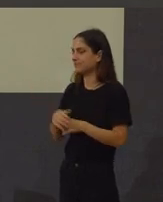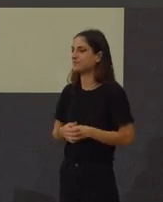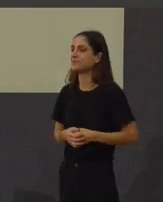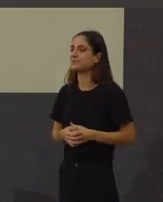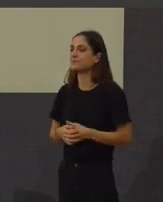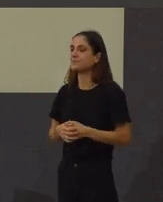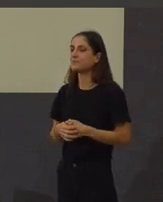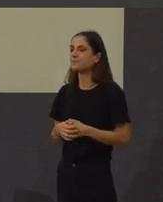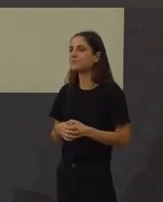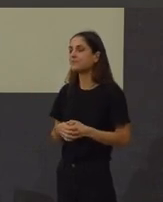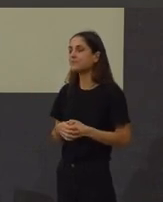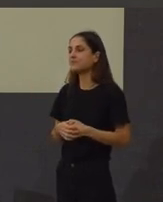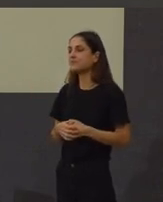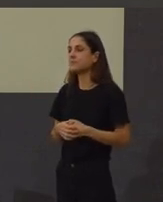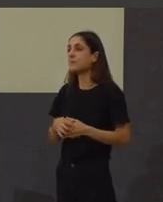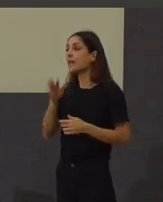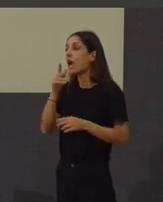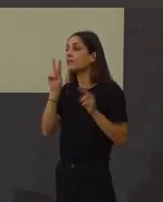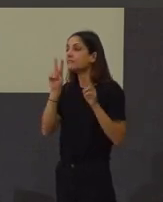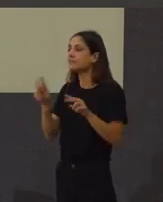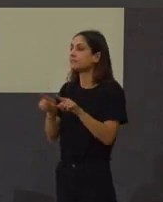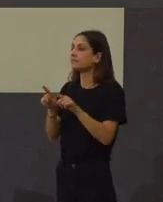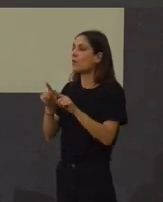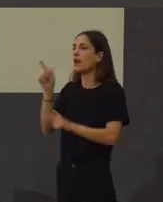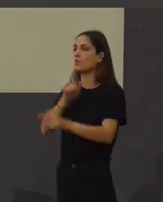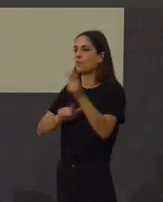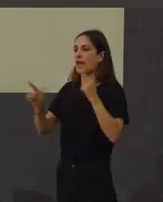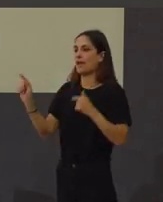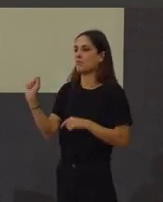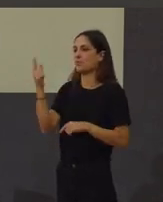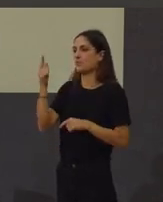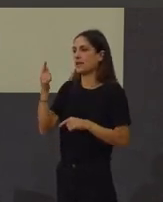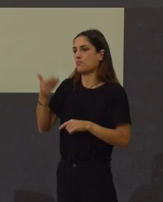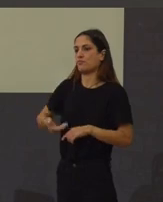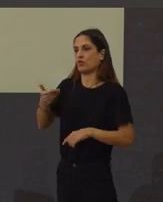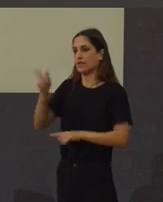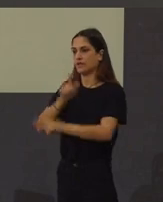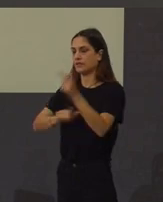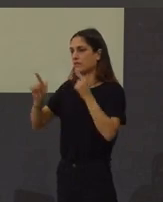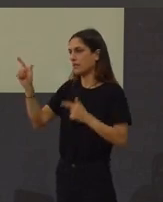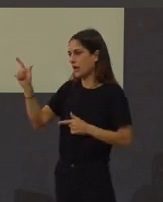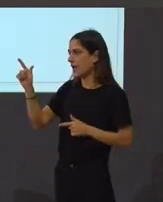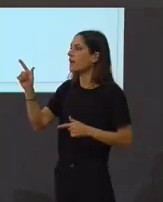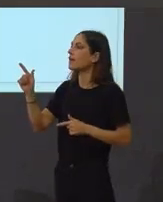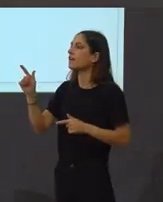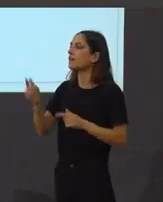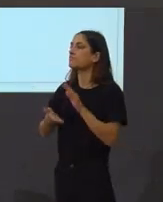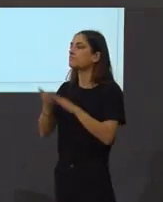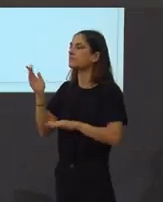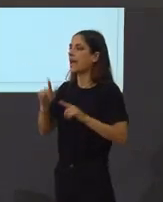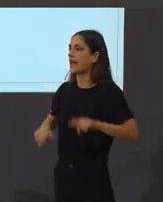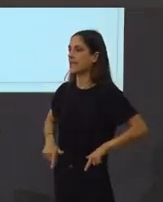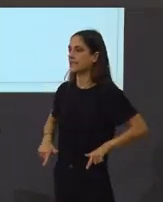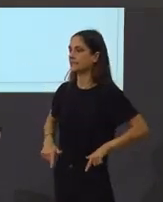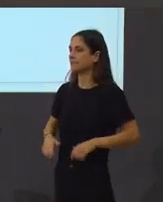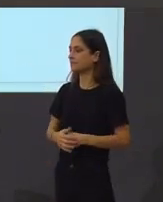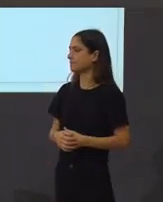ver agora esa viaxe, unha das primeiras, a primeira gran viaxe que fixeron os coros e danzas á Argentina e Perón.